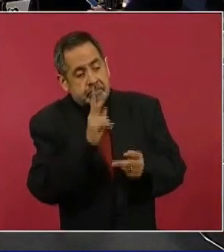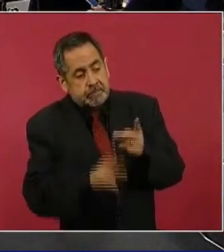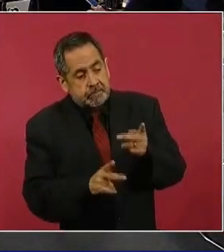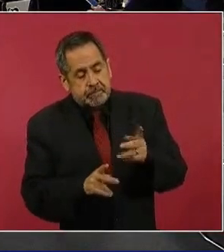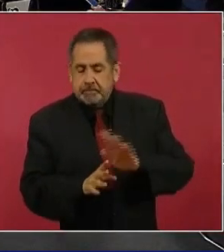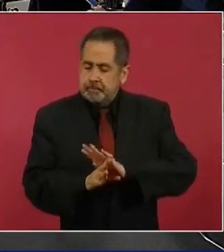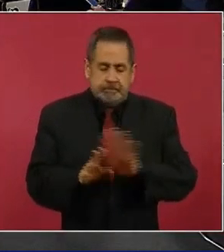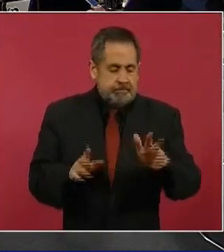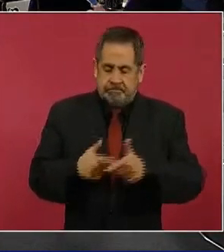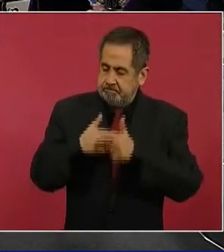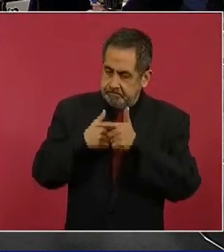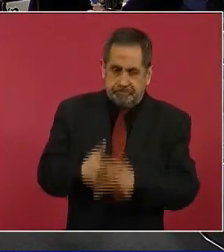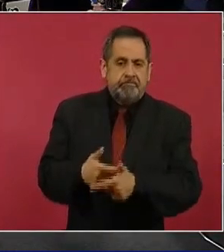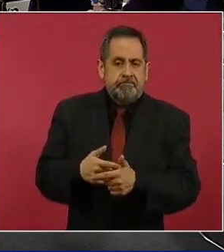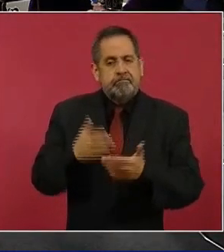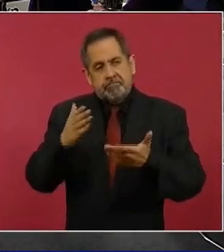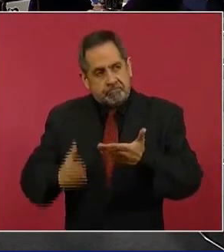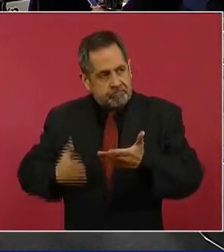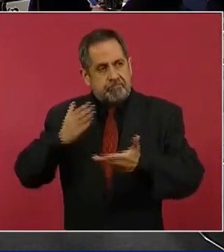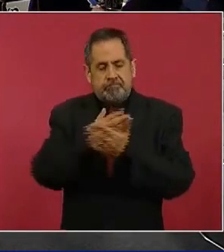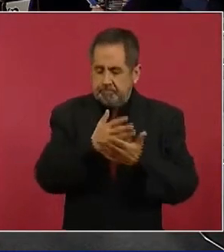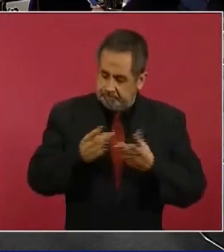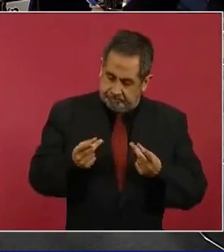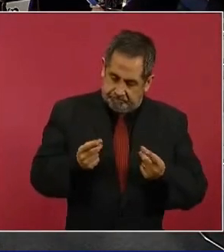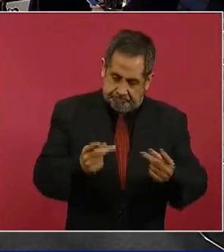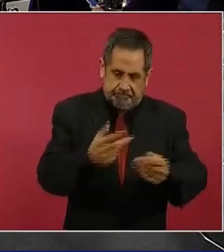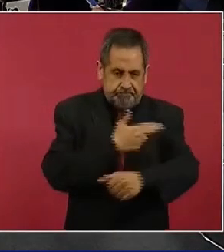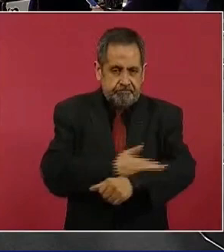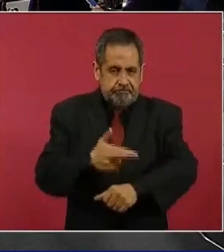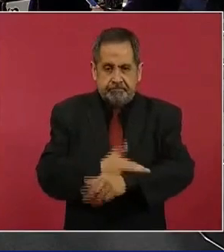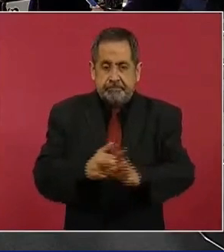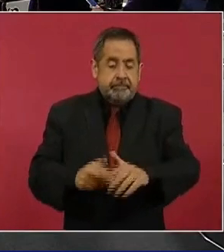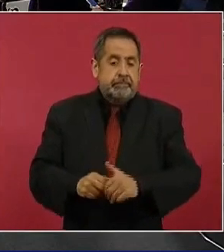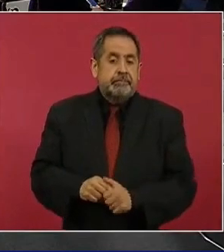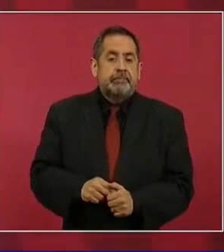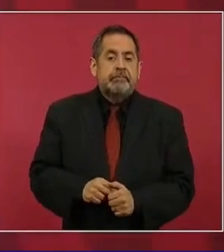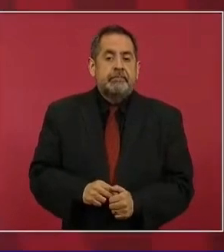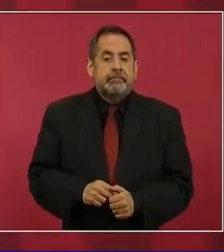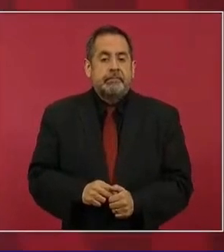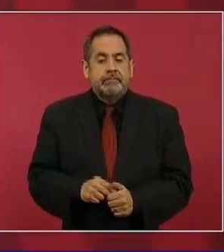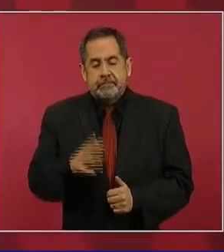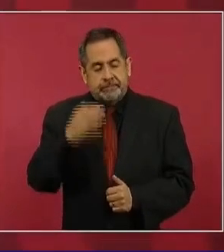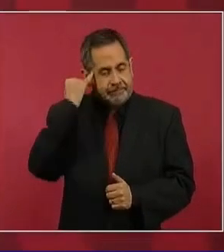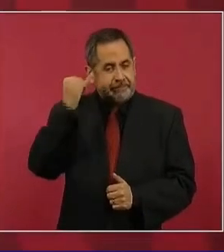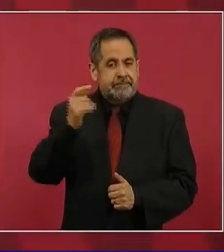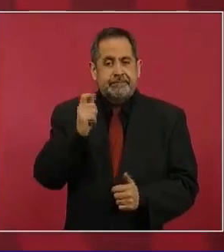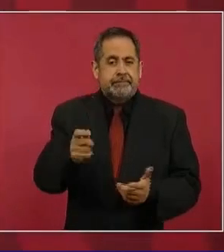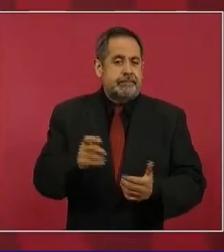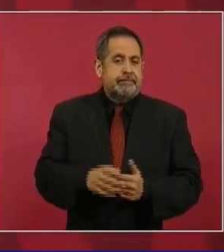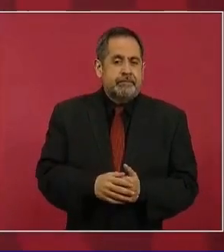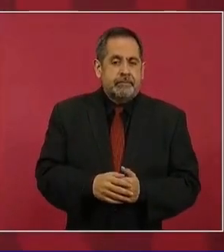proceso, vamos de nuevo, porque imagínense,